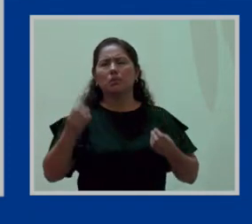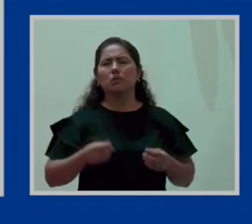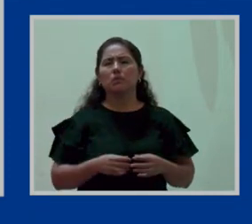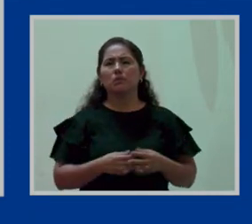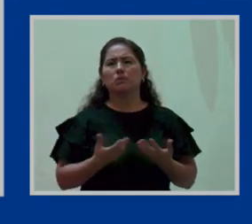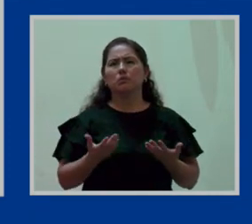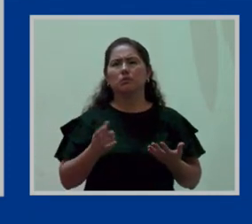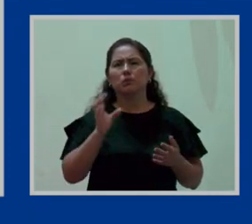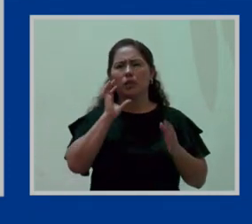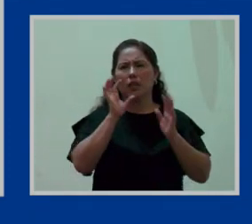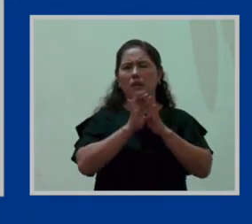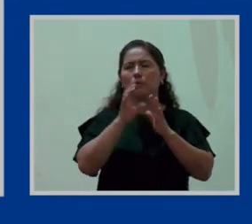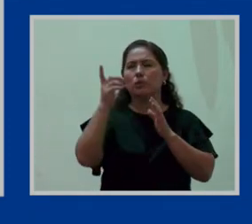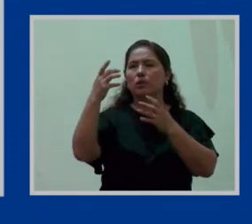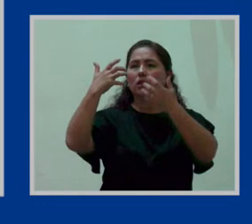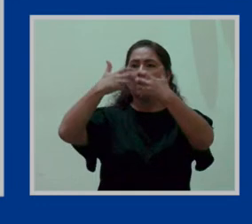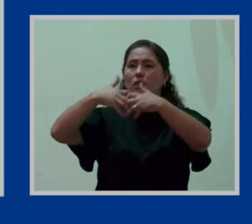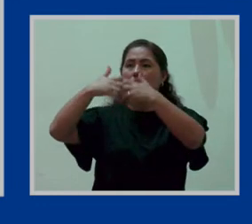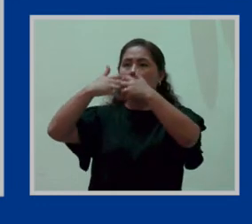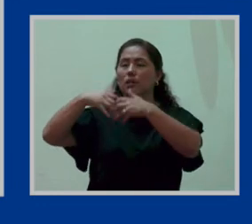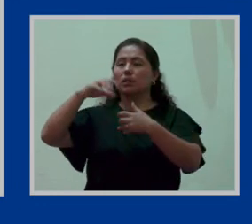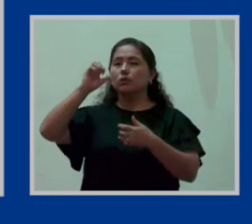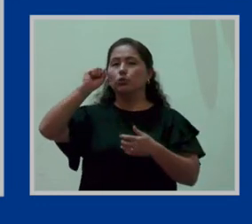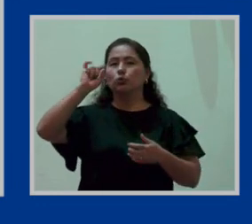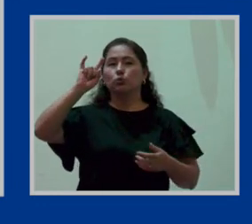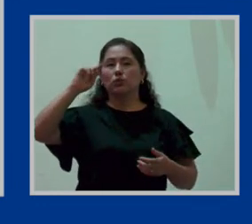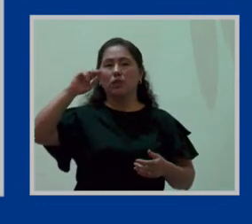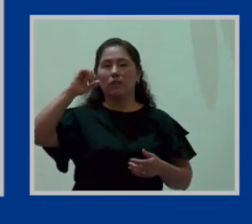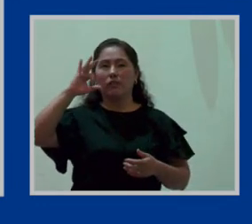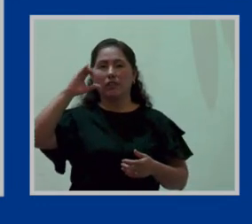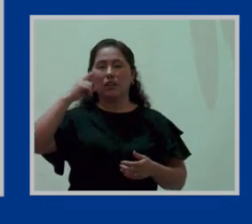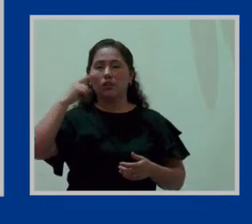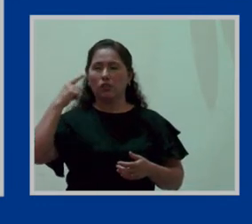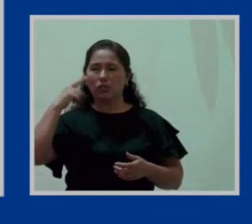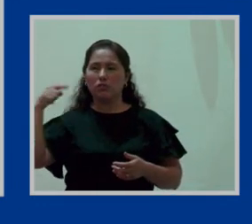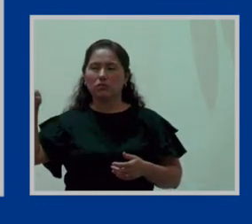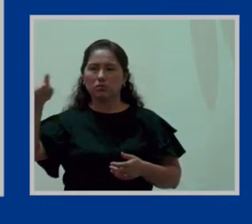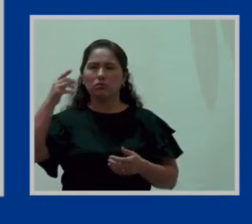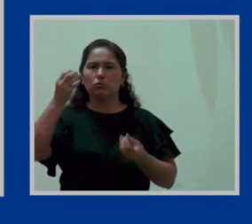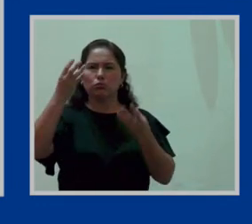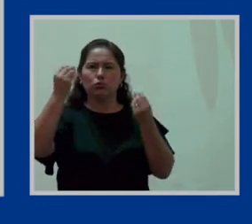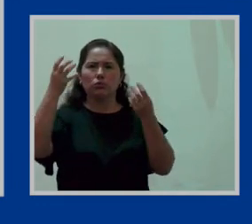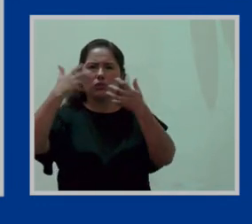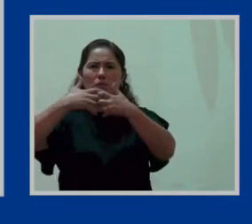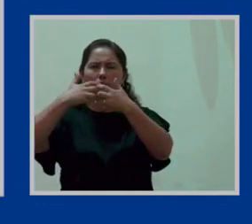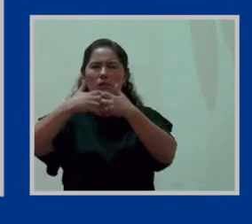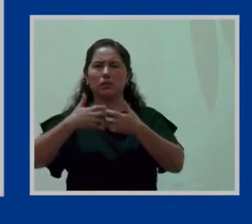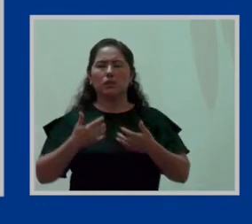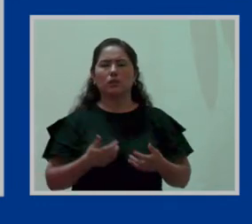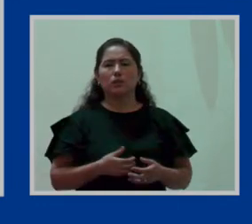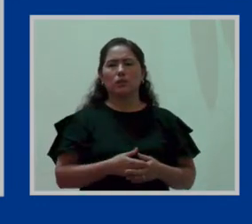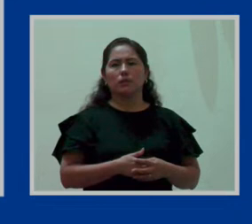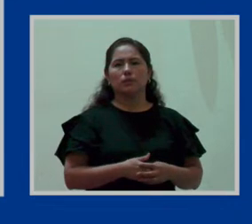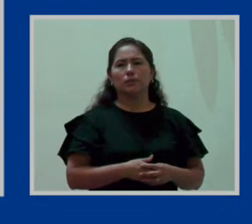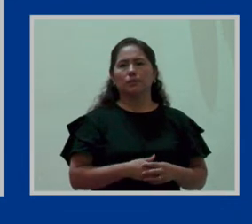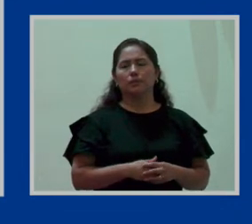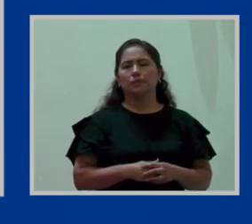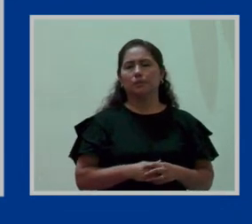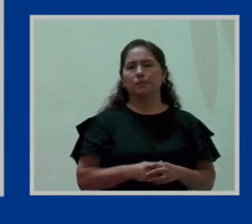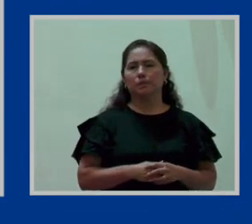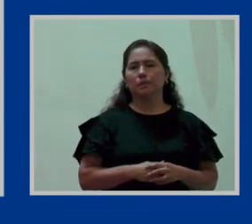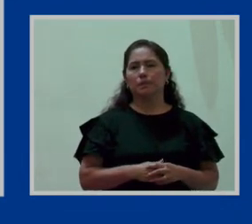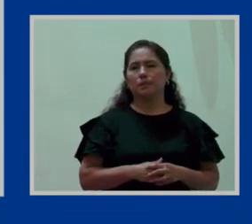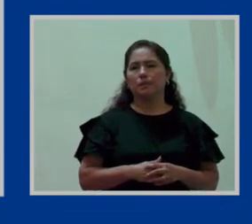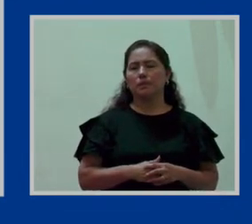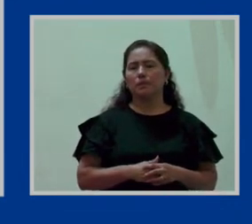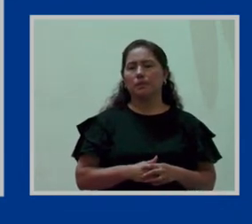las empresas y Zonafil lo conoce mejor que nosotros, nosotros solamente a través de consultas, las empresas